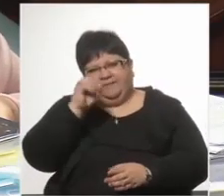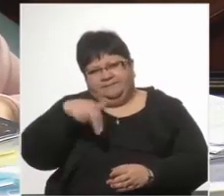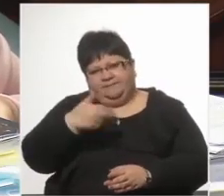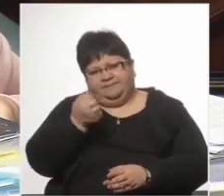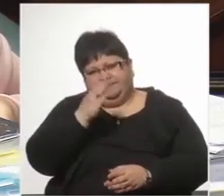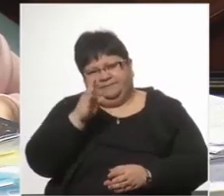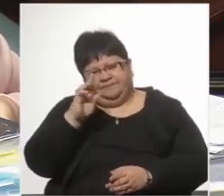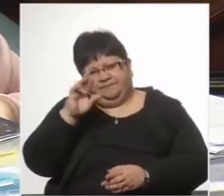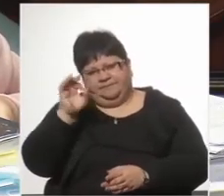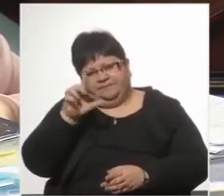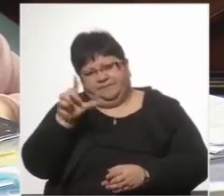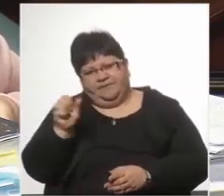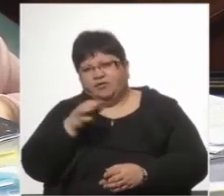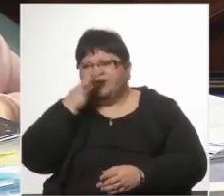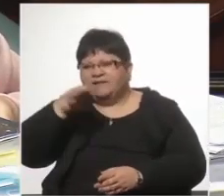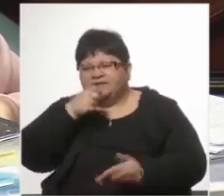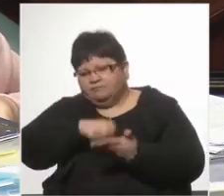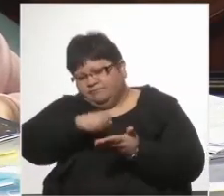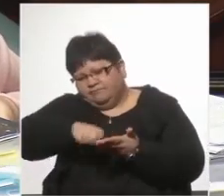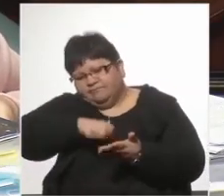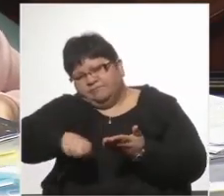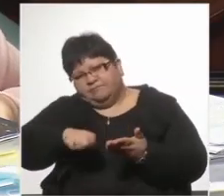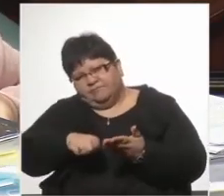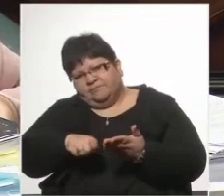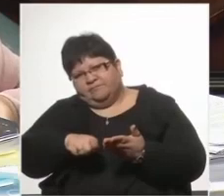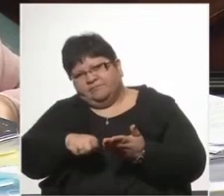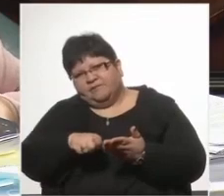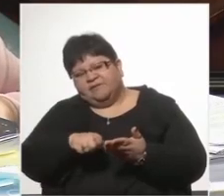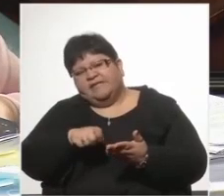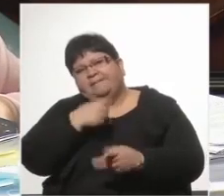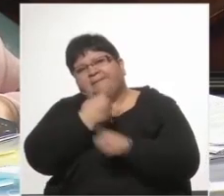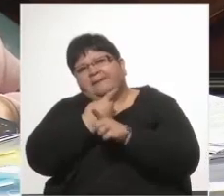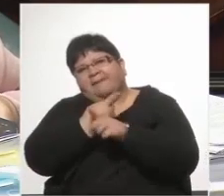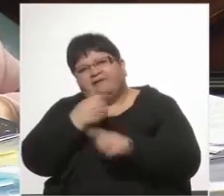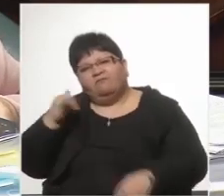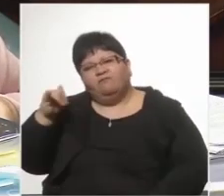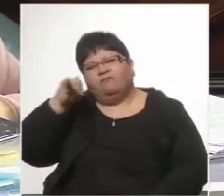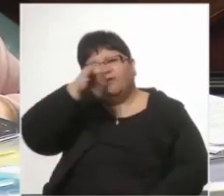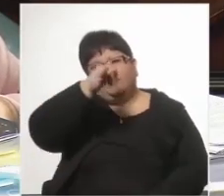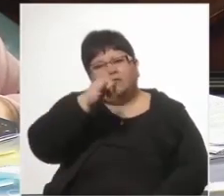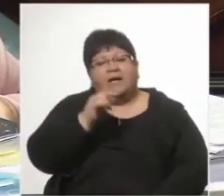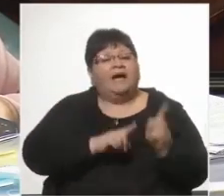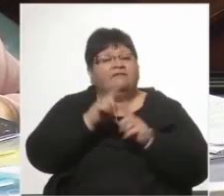Fui yo la que tomé la declaración. Con Germán a veces, y a veces no sola.